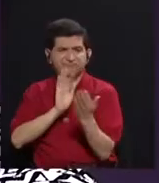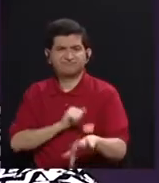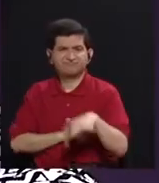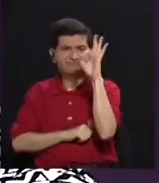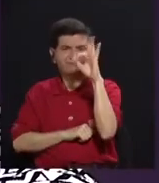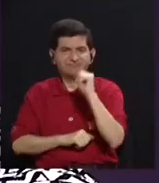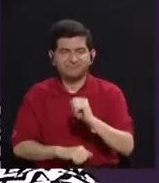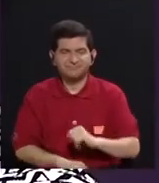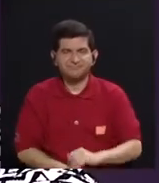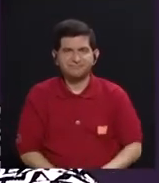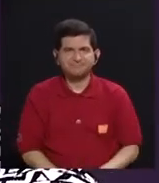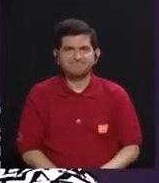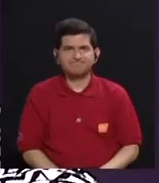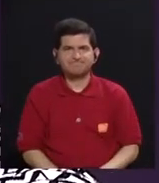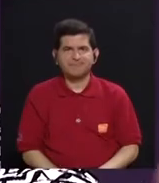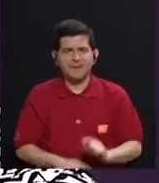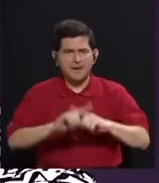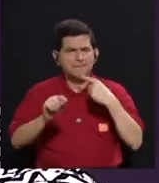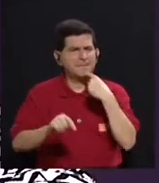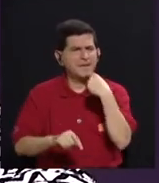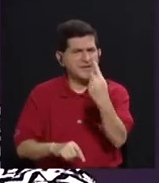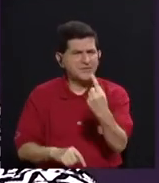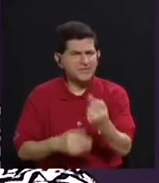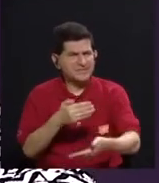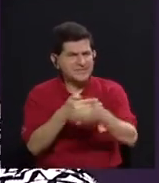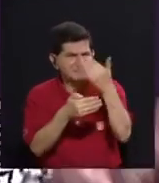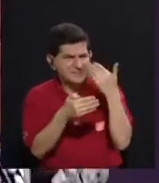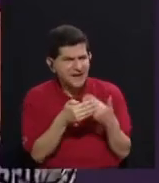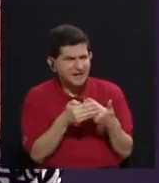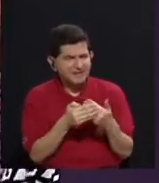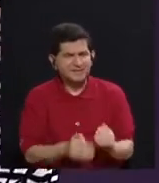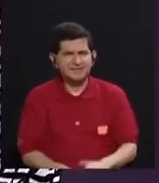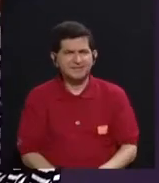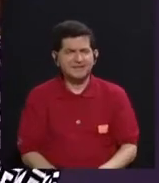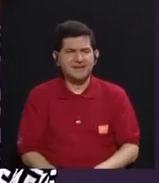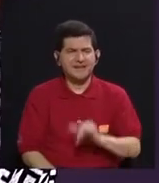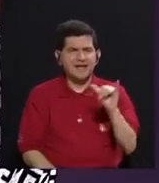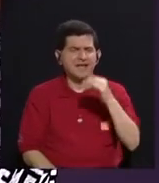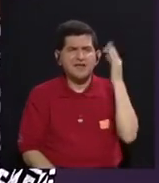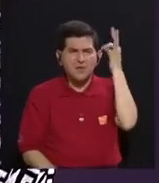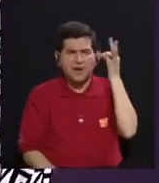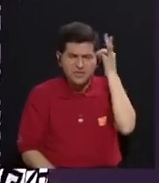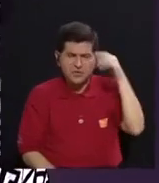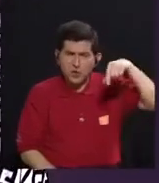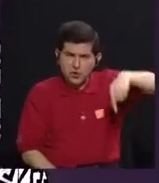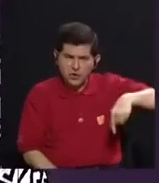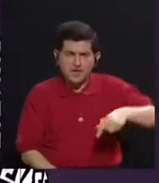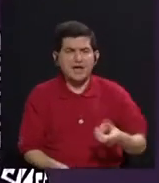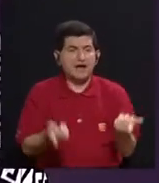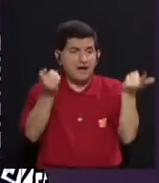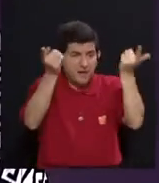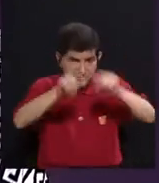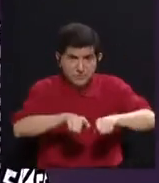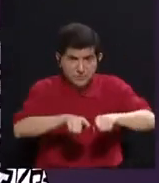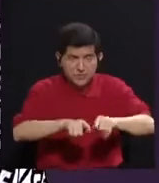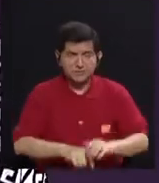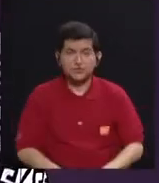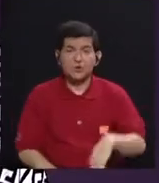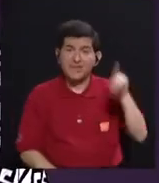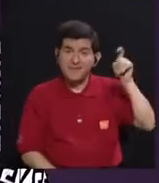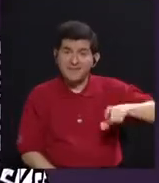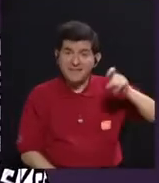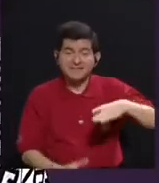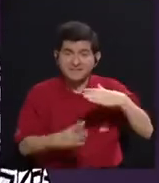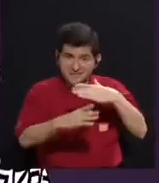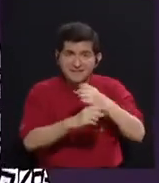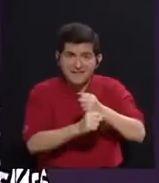Sí, claro. Es decir, pero vos decías una... aplicabas la misma teoría queer a lo mismo que está pasando, digamos, en la necesidad